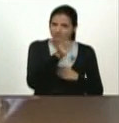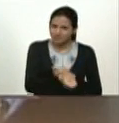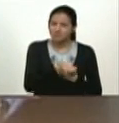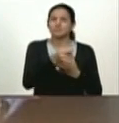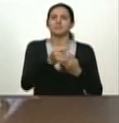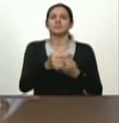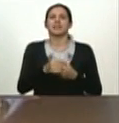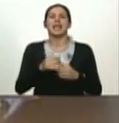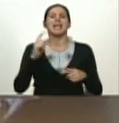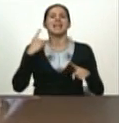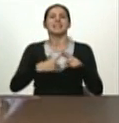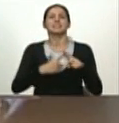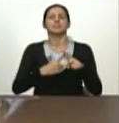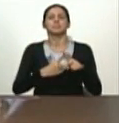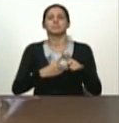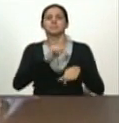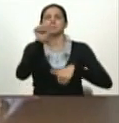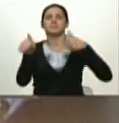extraordinario vicepresidente.